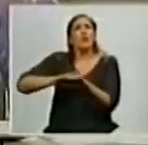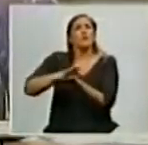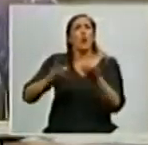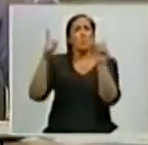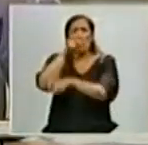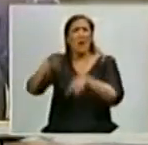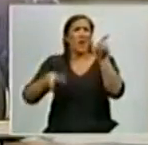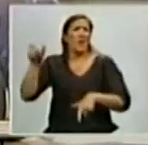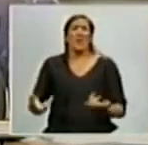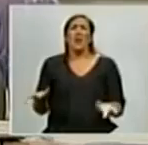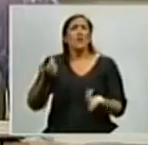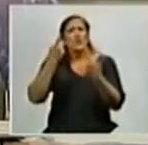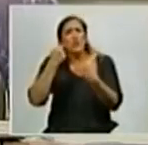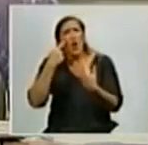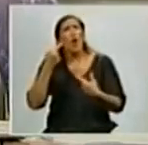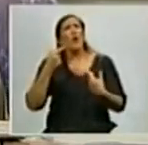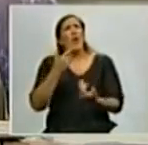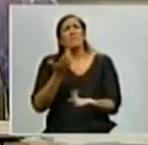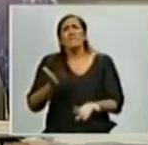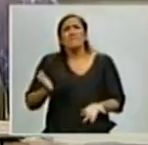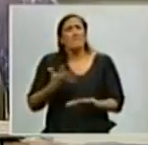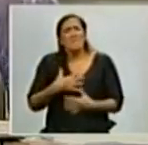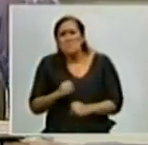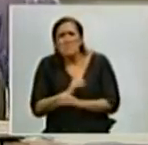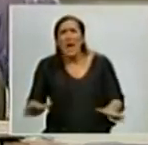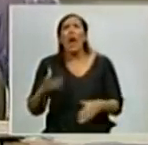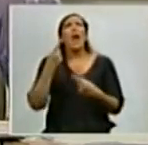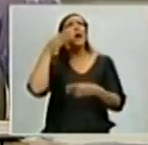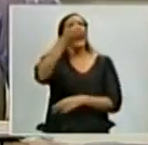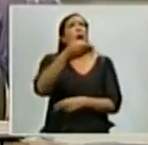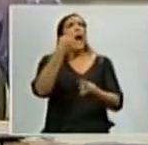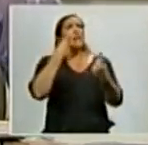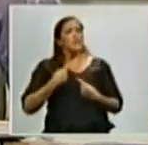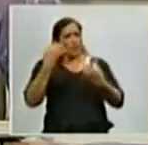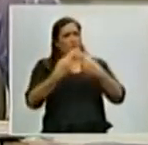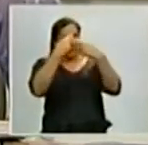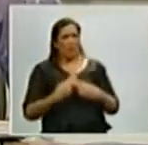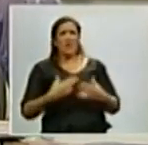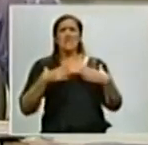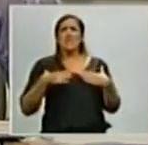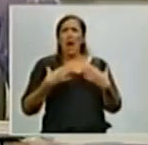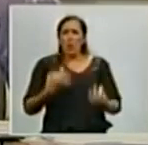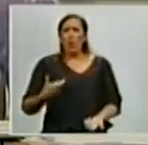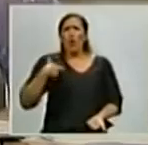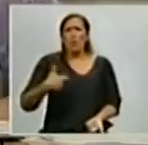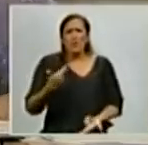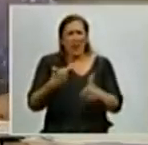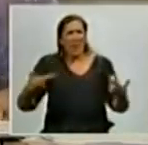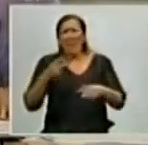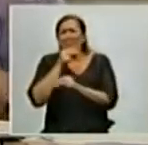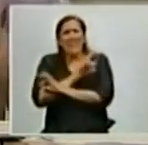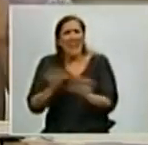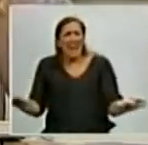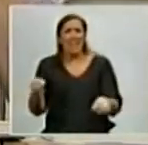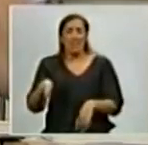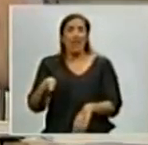que tenían que estar llorando por un peso, por una atención médica, a sujetos de derechos sociales, porque así lo merecían.